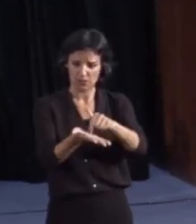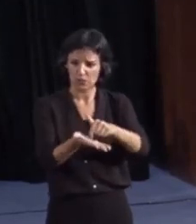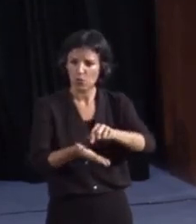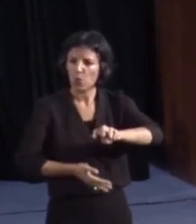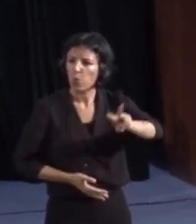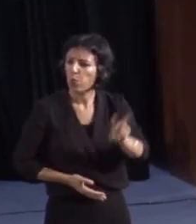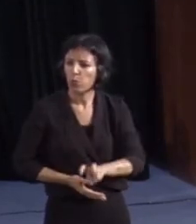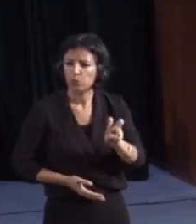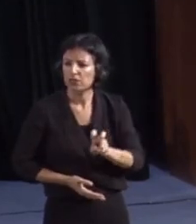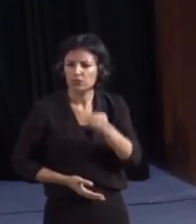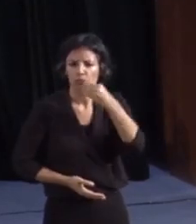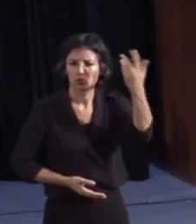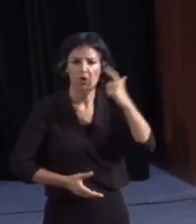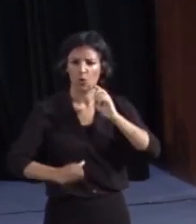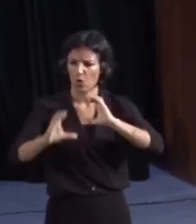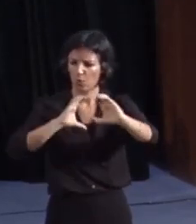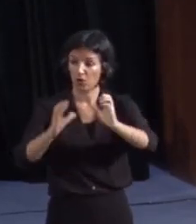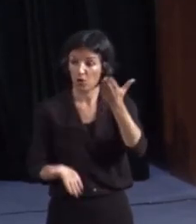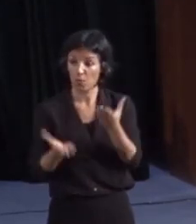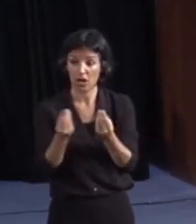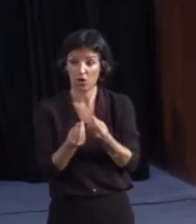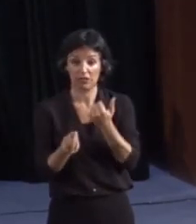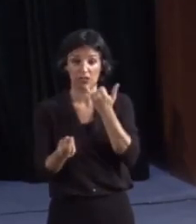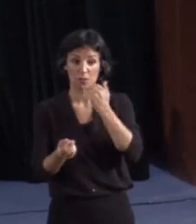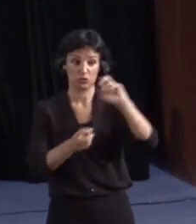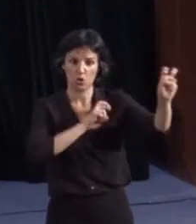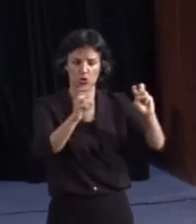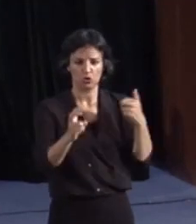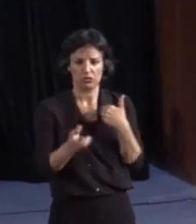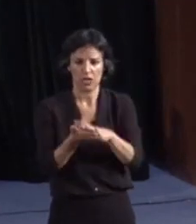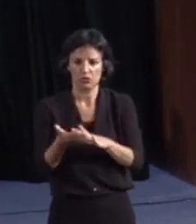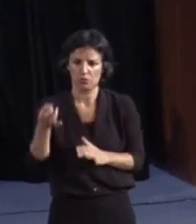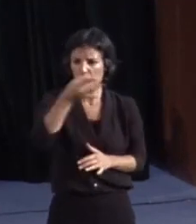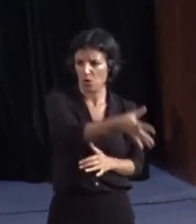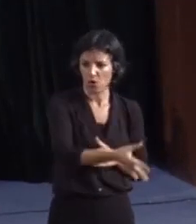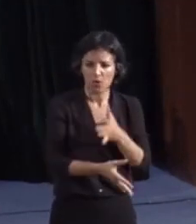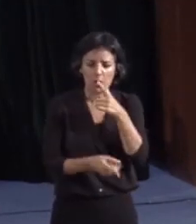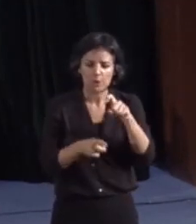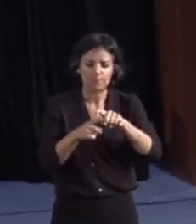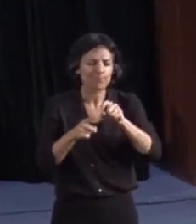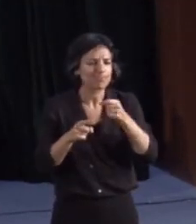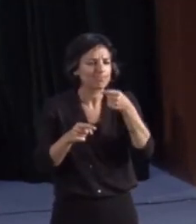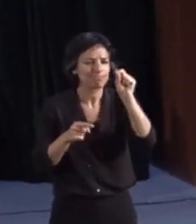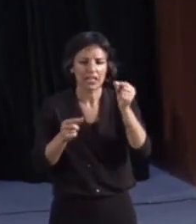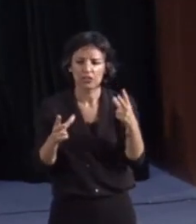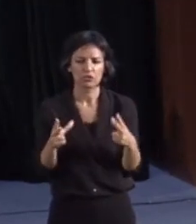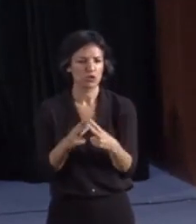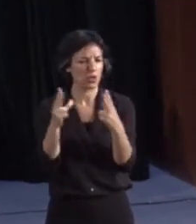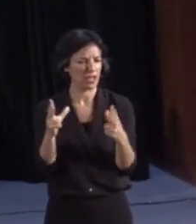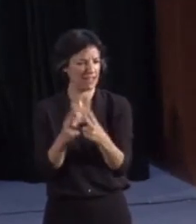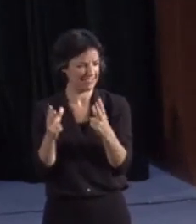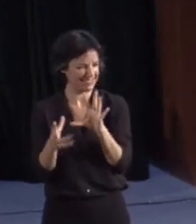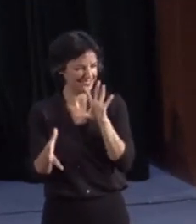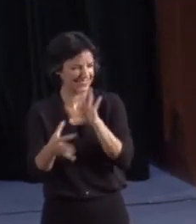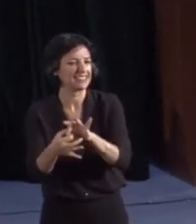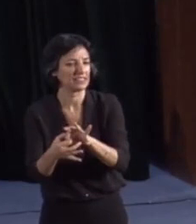como herramienta comunicativa frente a otras lenguas e idiomas, porque tiene un componente social que no acompaña